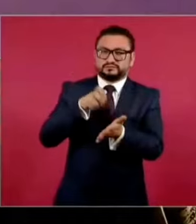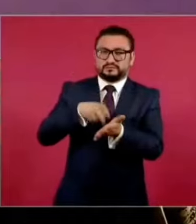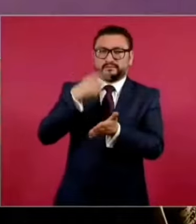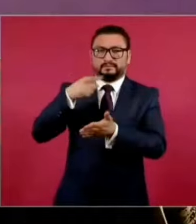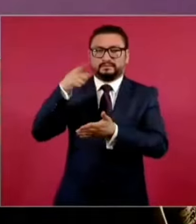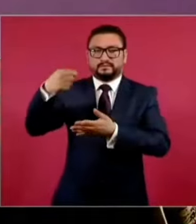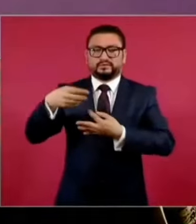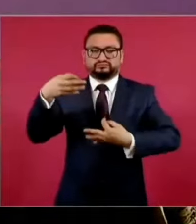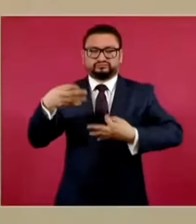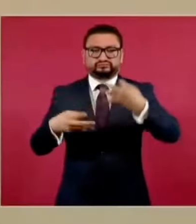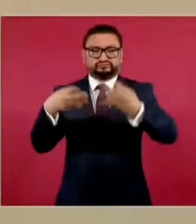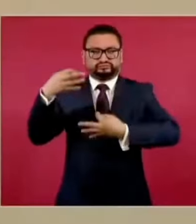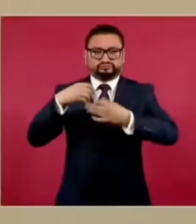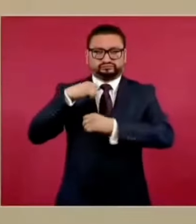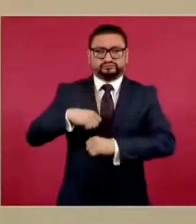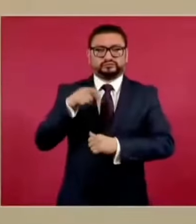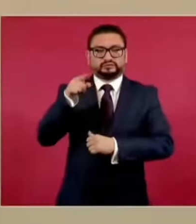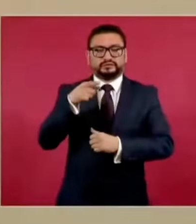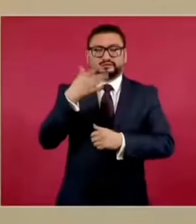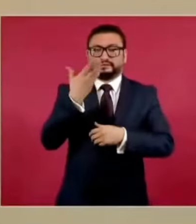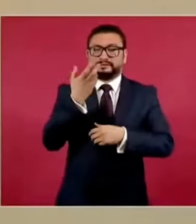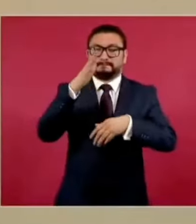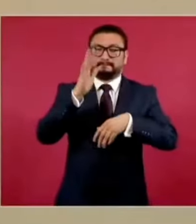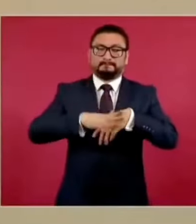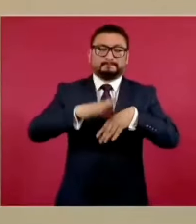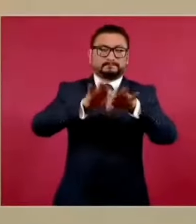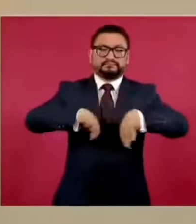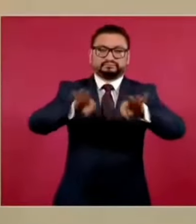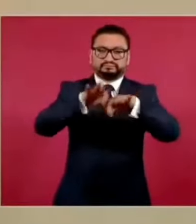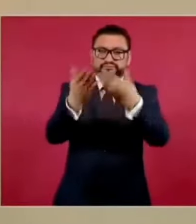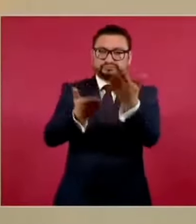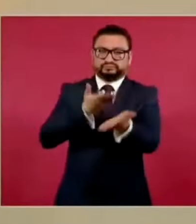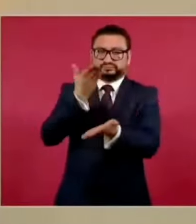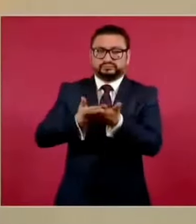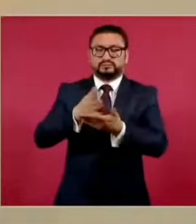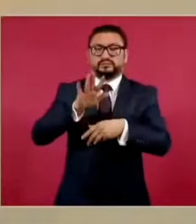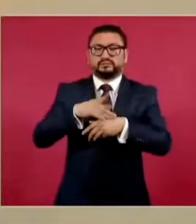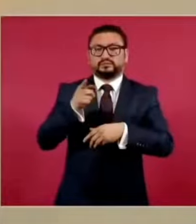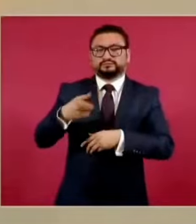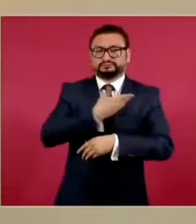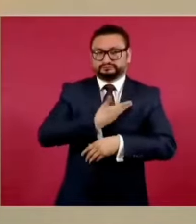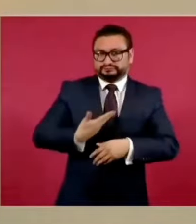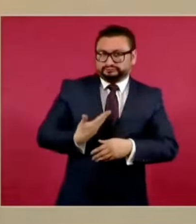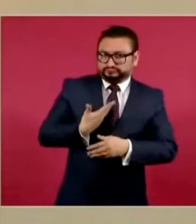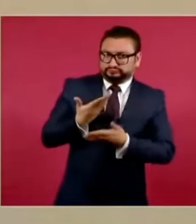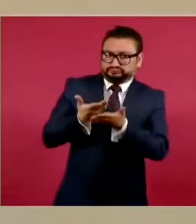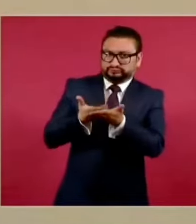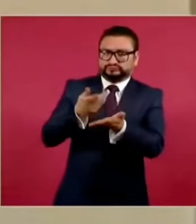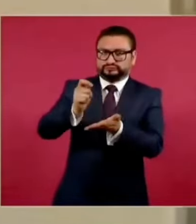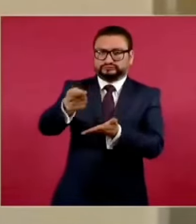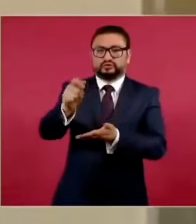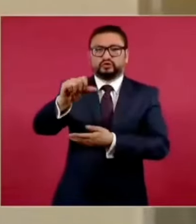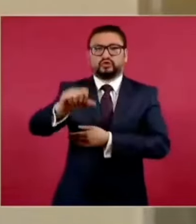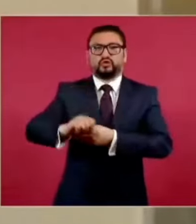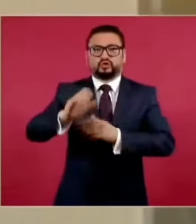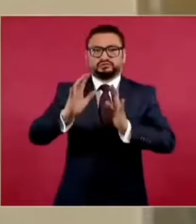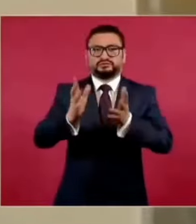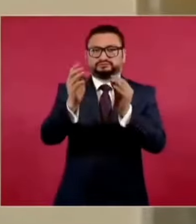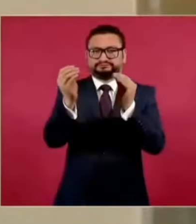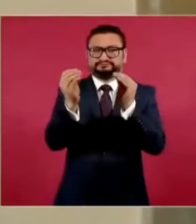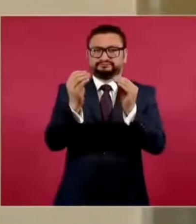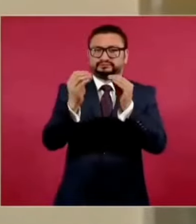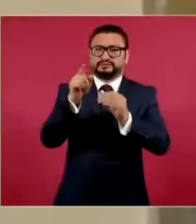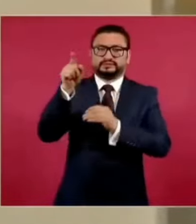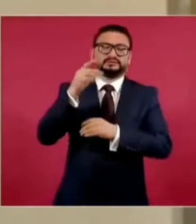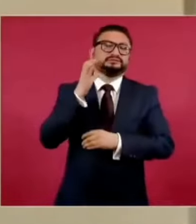Poder Judicial. Es una de las principales reformas que ha propuesto el presidente de México y que hoy se están discutiendo en